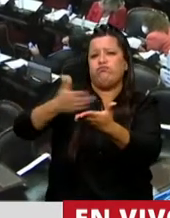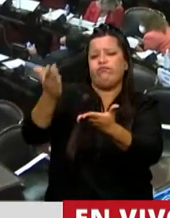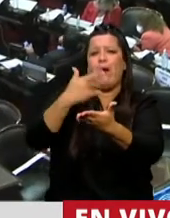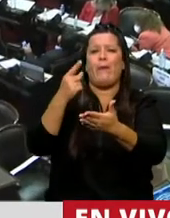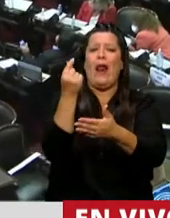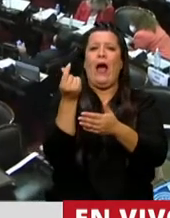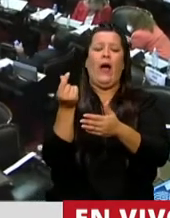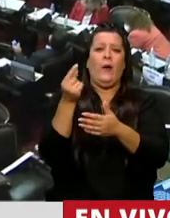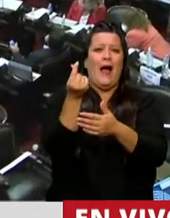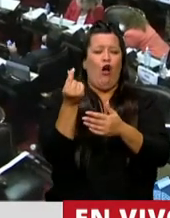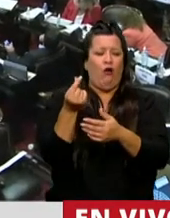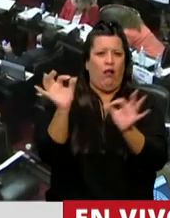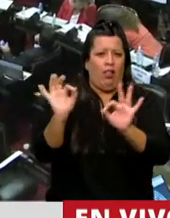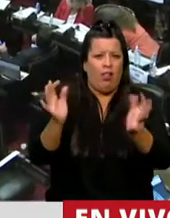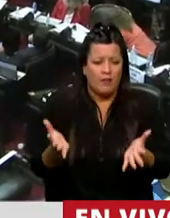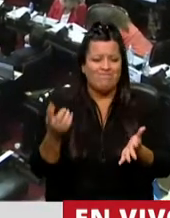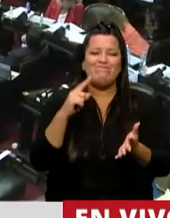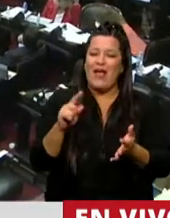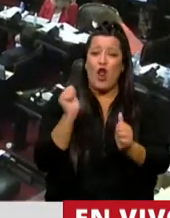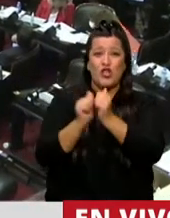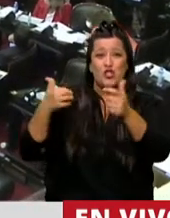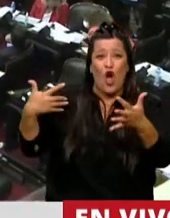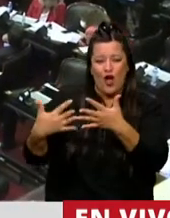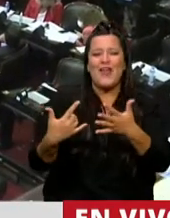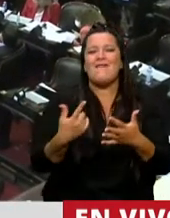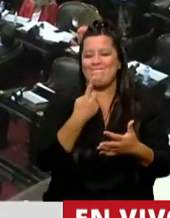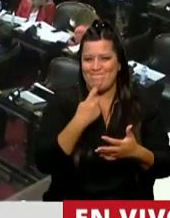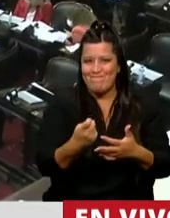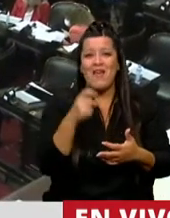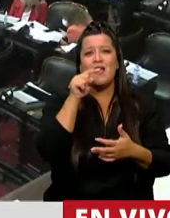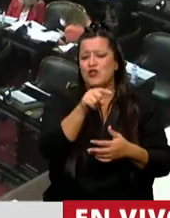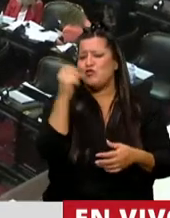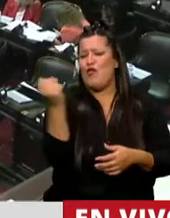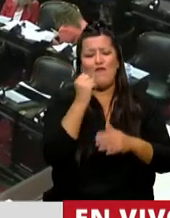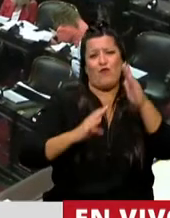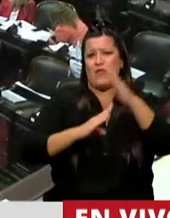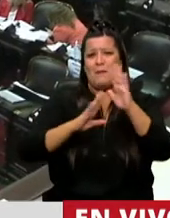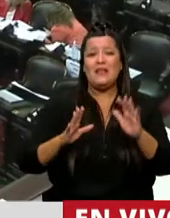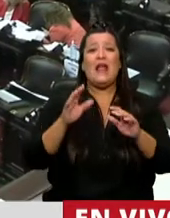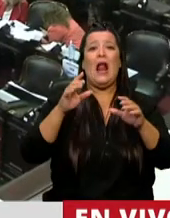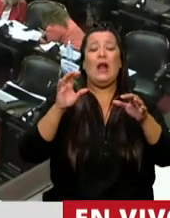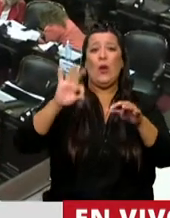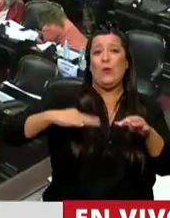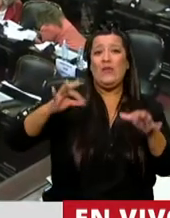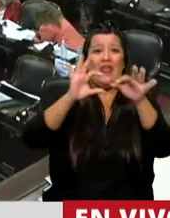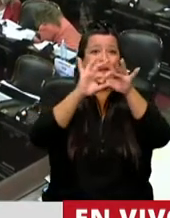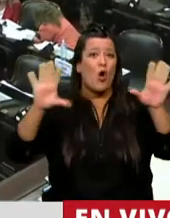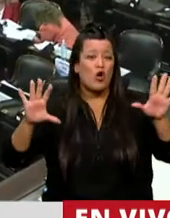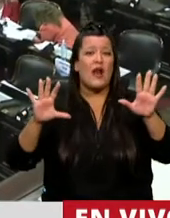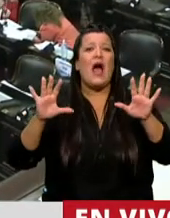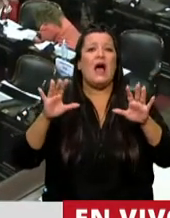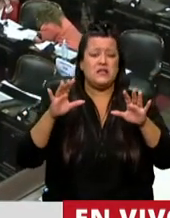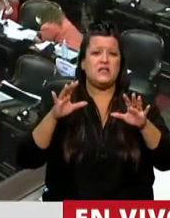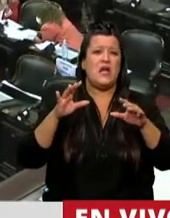agregado. Y creo que la historia argentina ha demostrado que ha sido también uno de los fundamentos por los cuales la vida democrática de la Argentina se ha